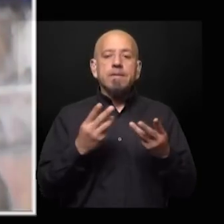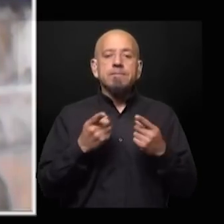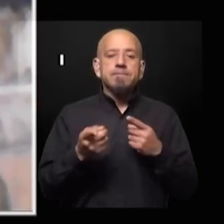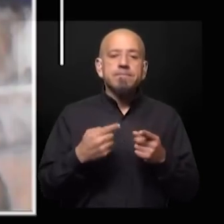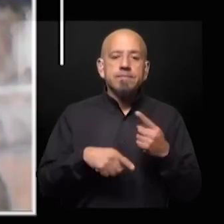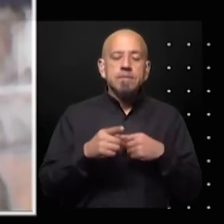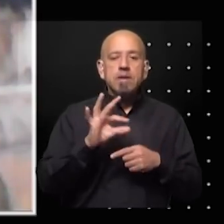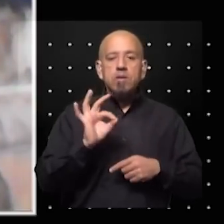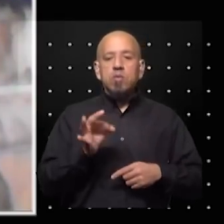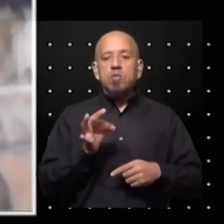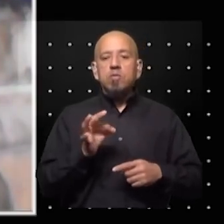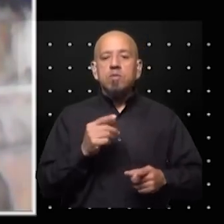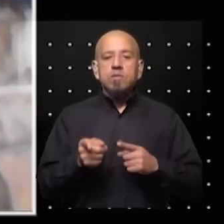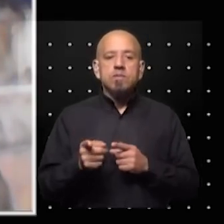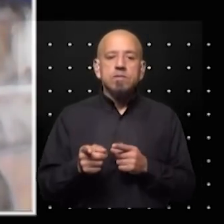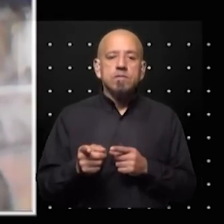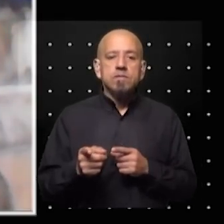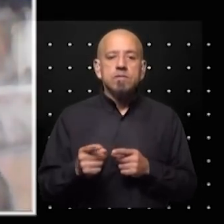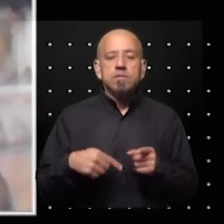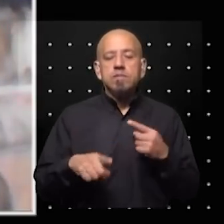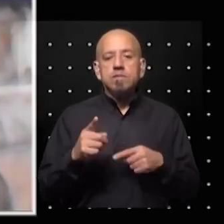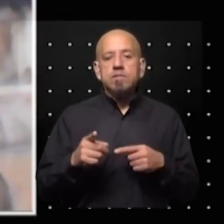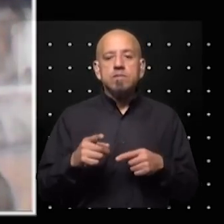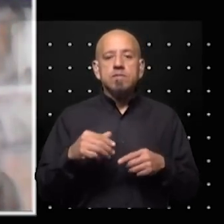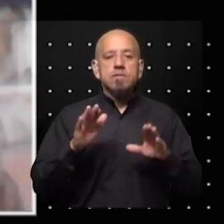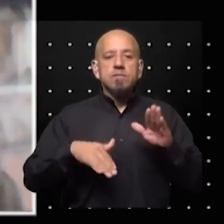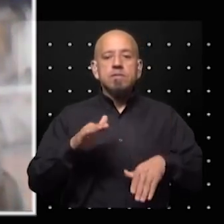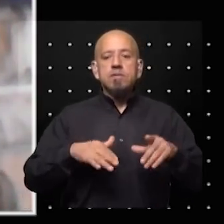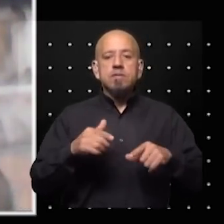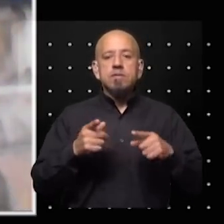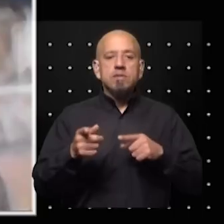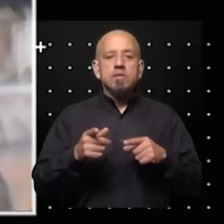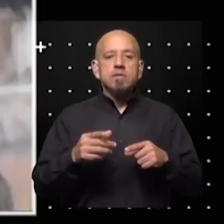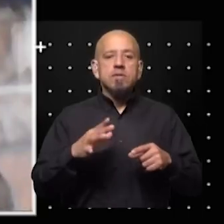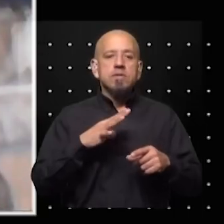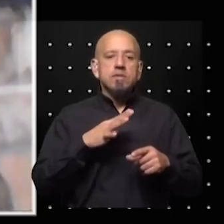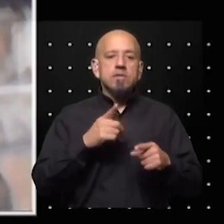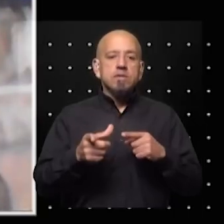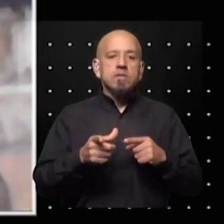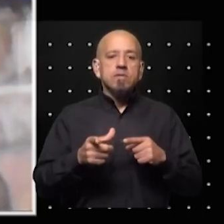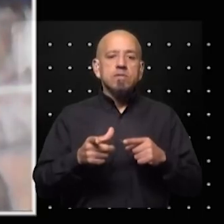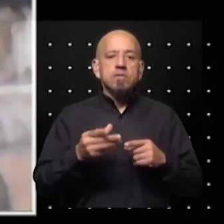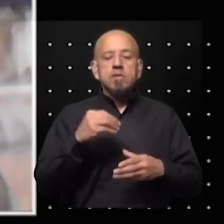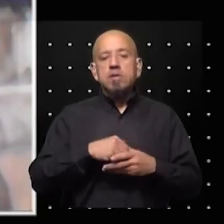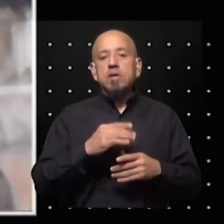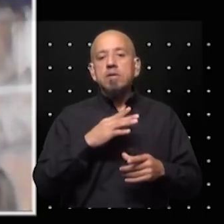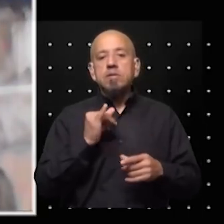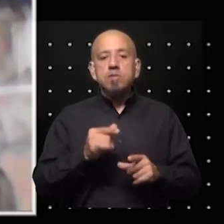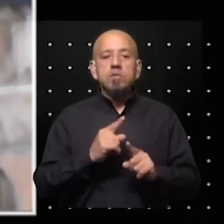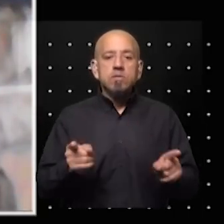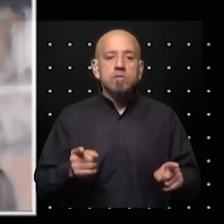en octubre y depende de cada partido que haya propuesto hacer una interna o no ahora